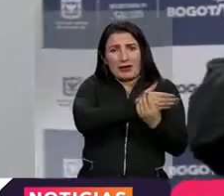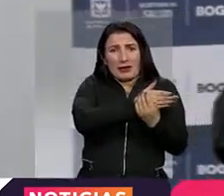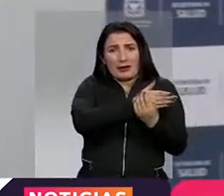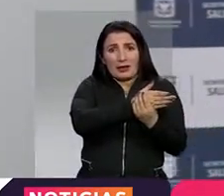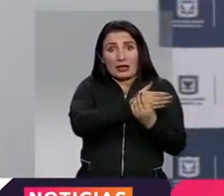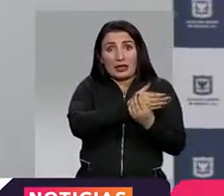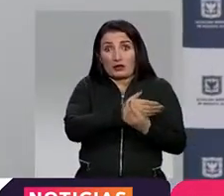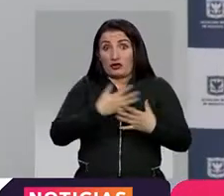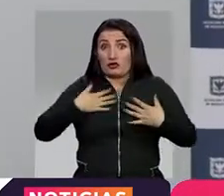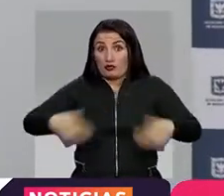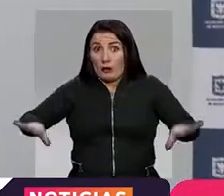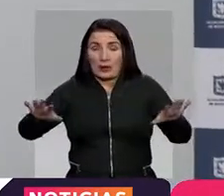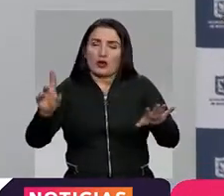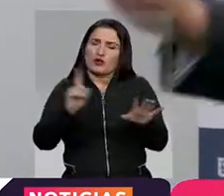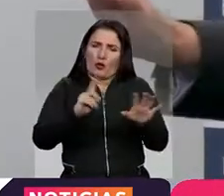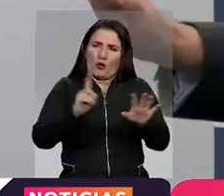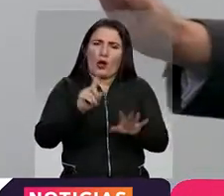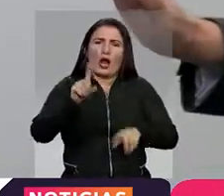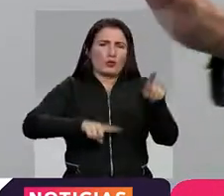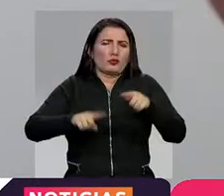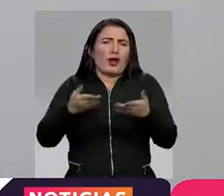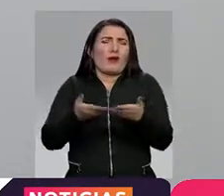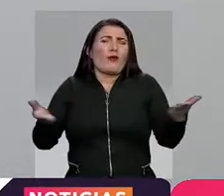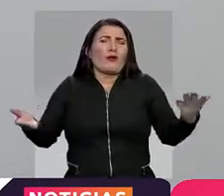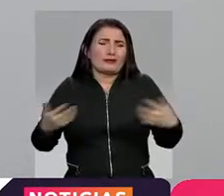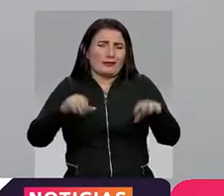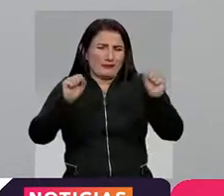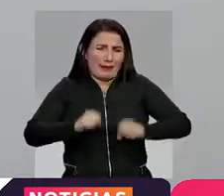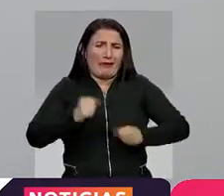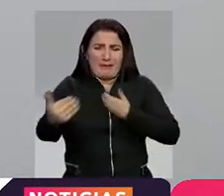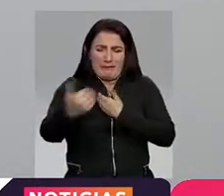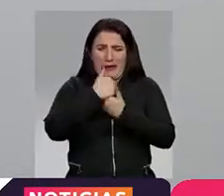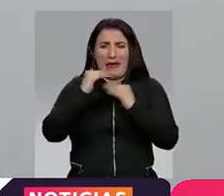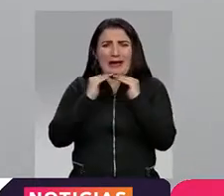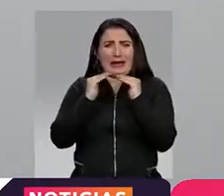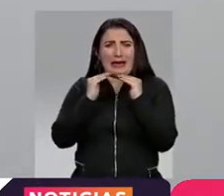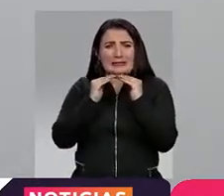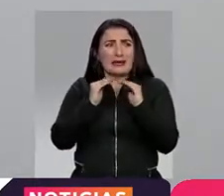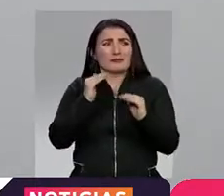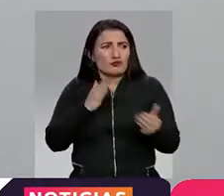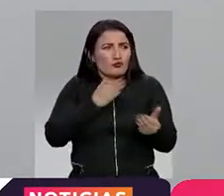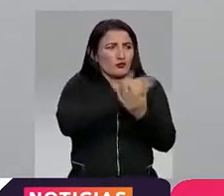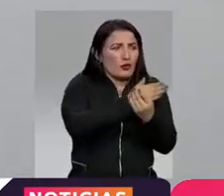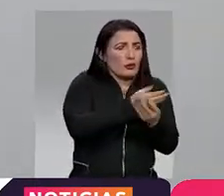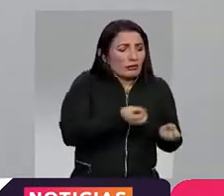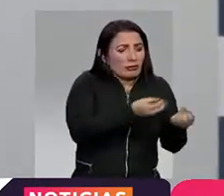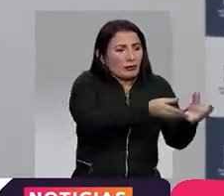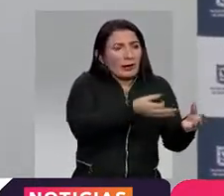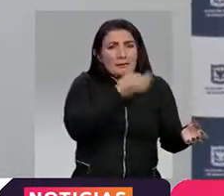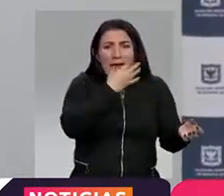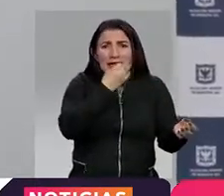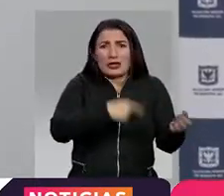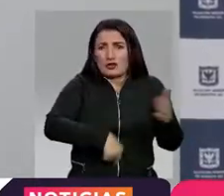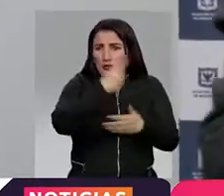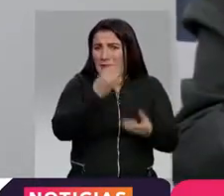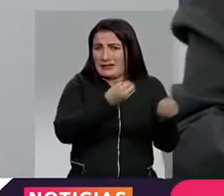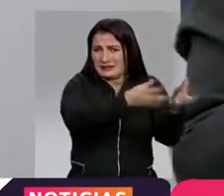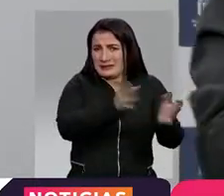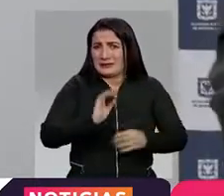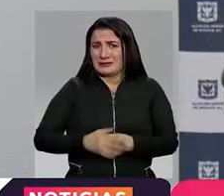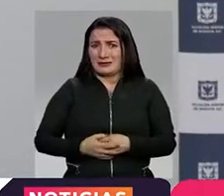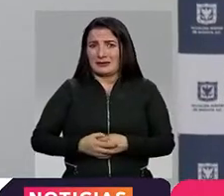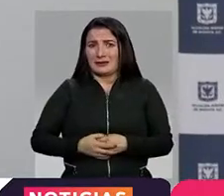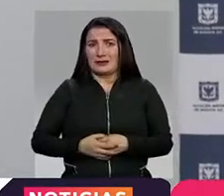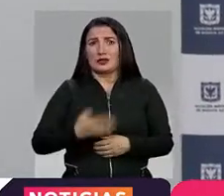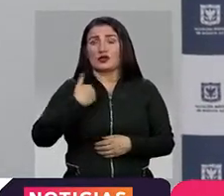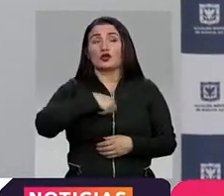es para hacer de todo, son cosas que perfectamente se pueden hacer en casa y se le puede a esa señora o a ese señor entregar el medicamento allí en la casa y